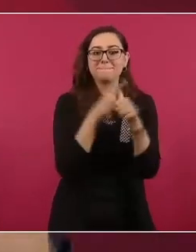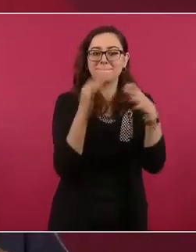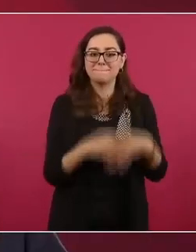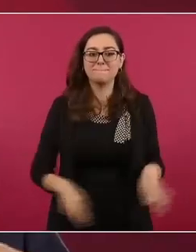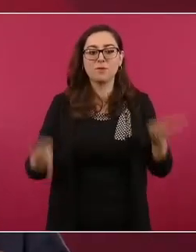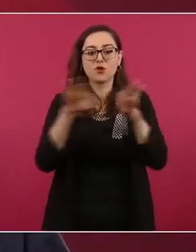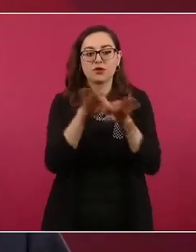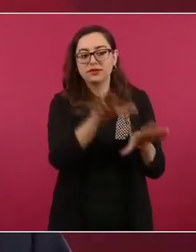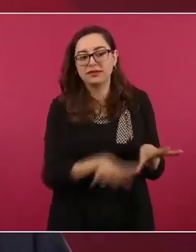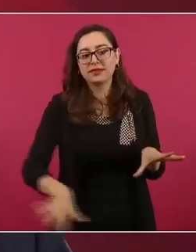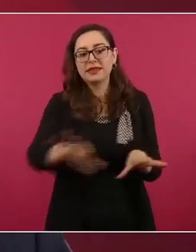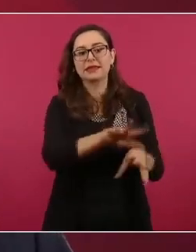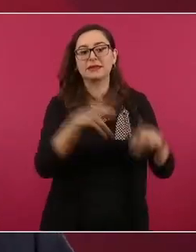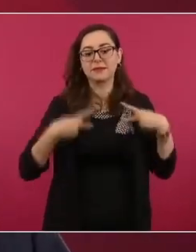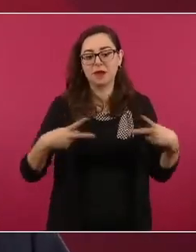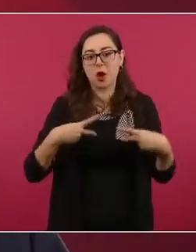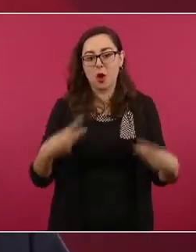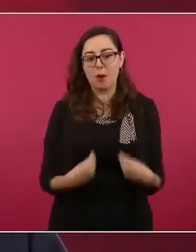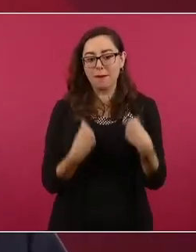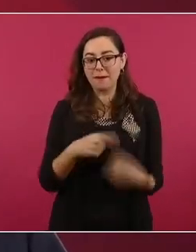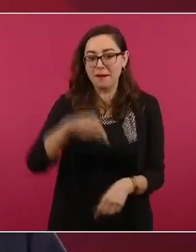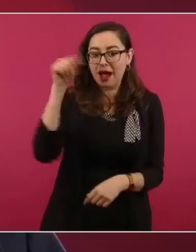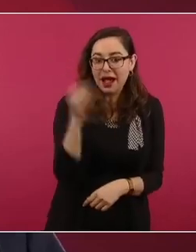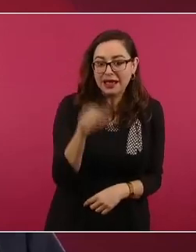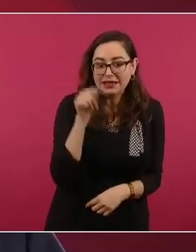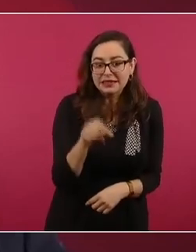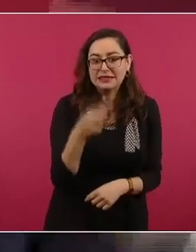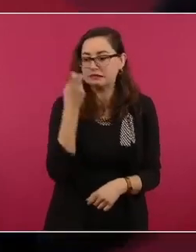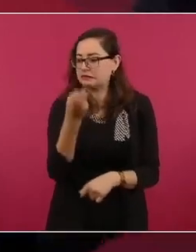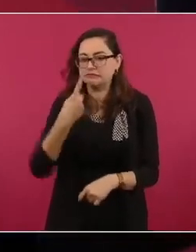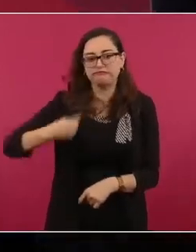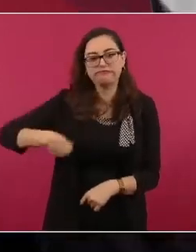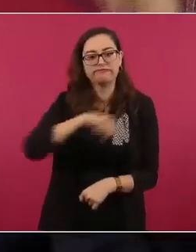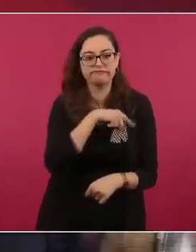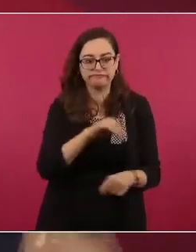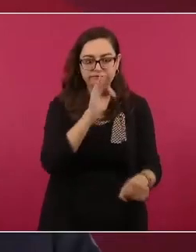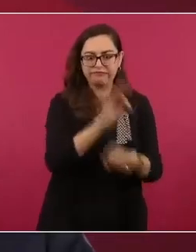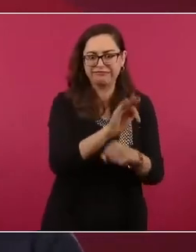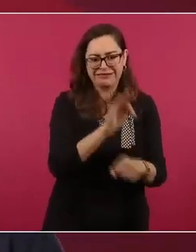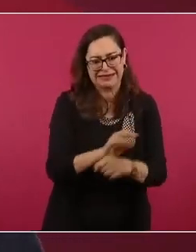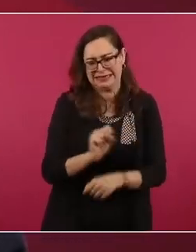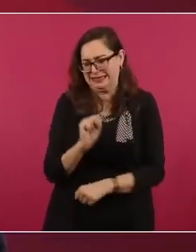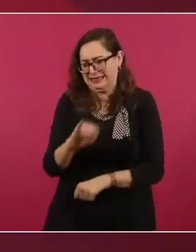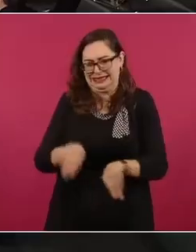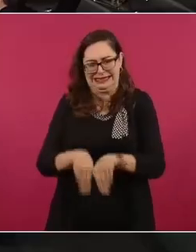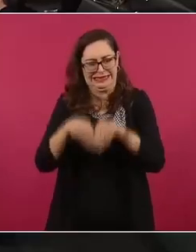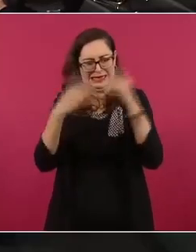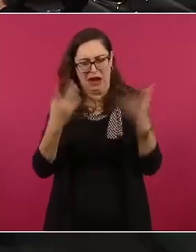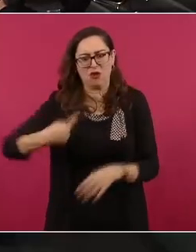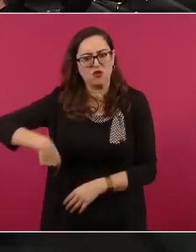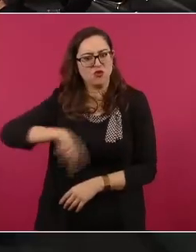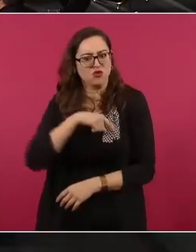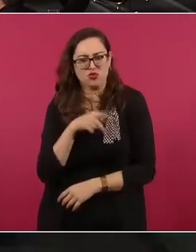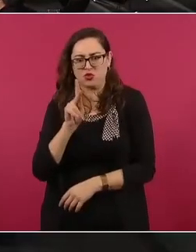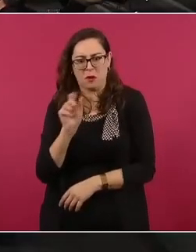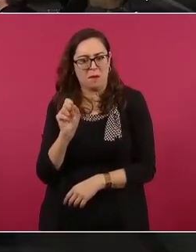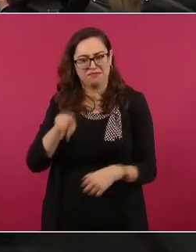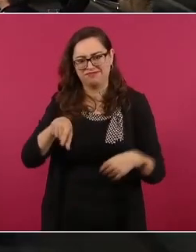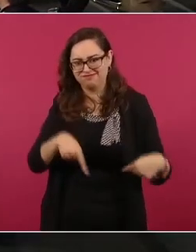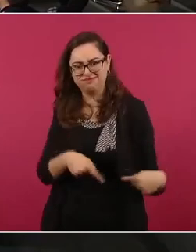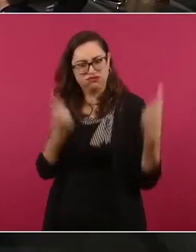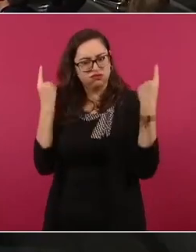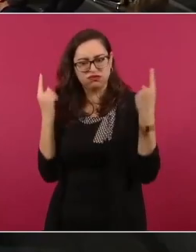el PAN y con los grupos ultraconservadores de ese estado,